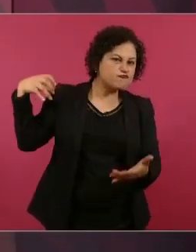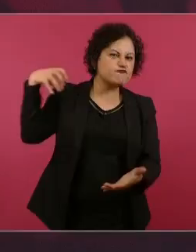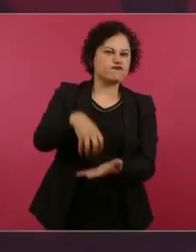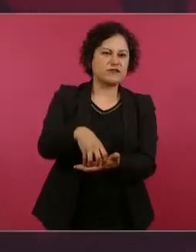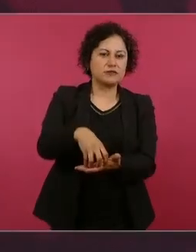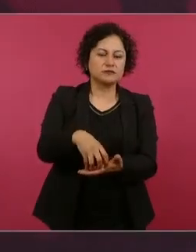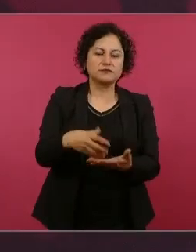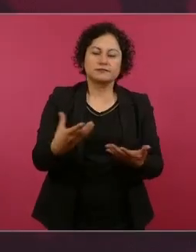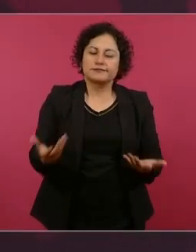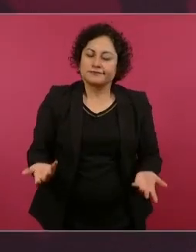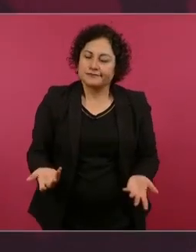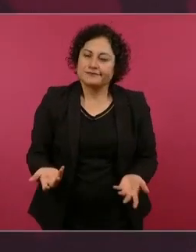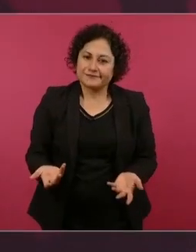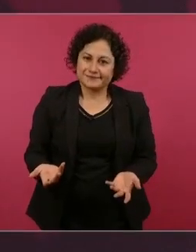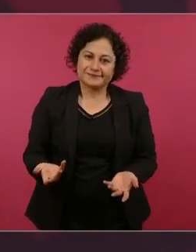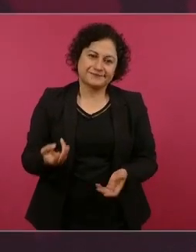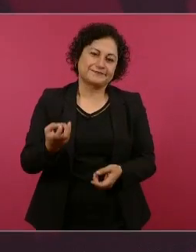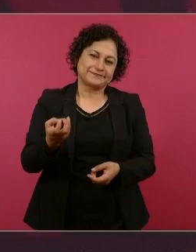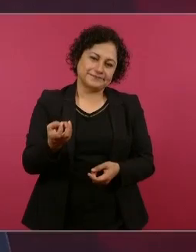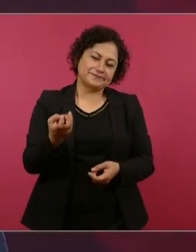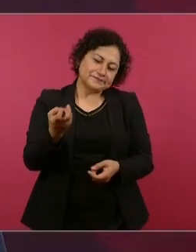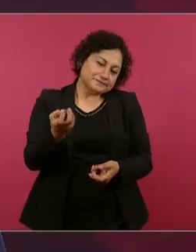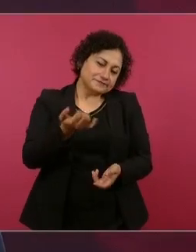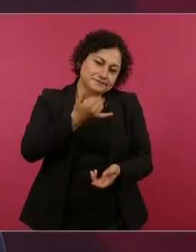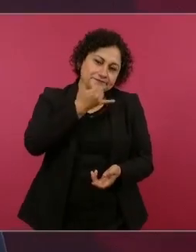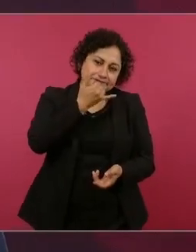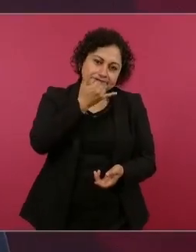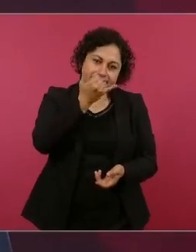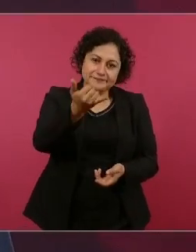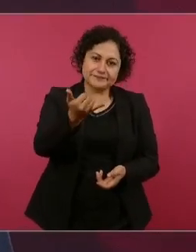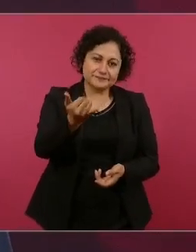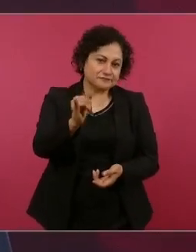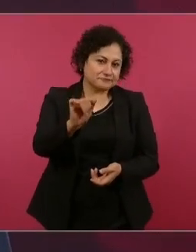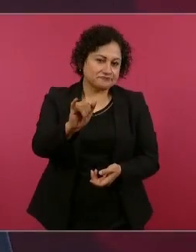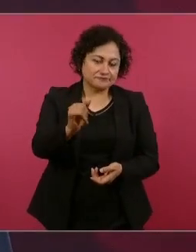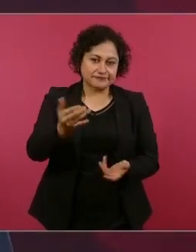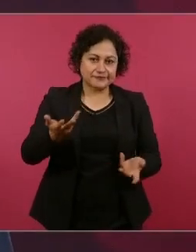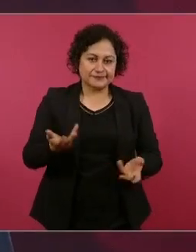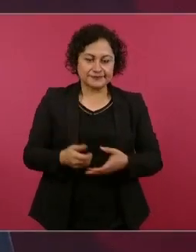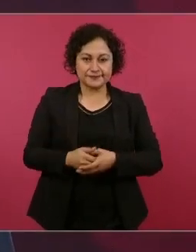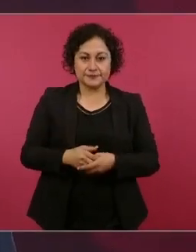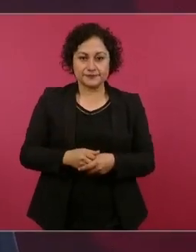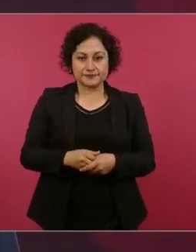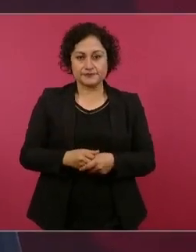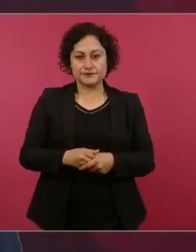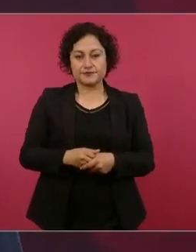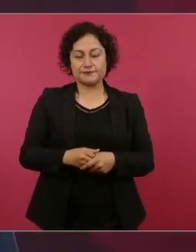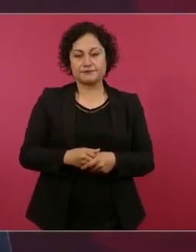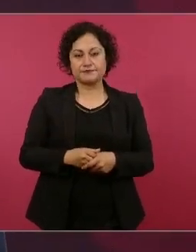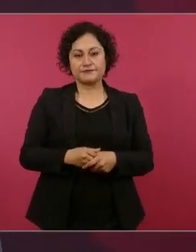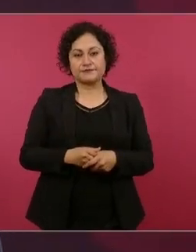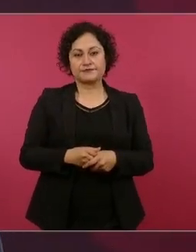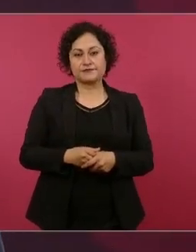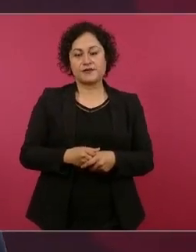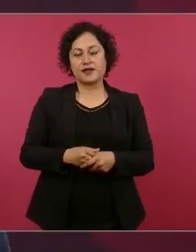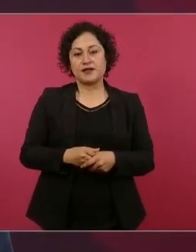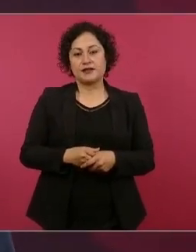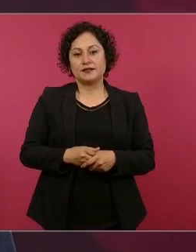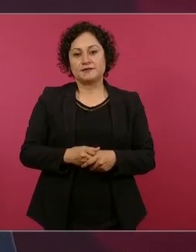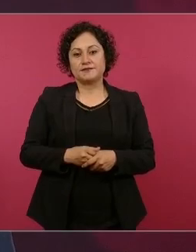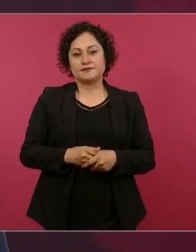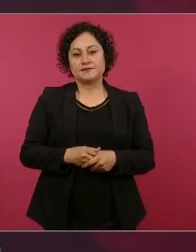Sí, sí, sí, sí, pero no fue